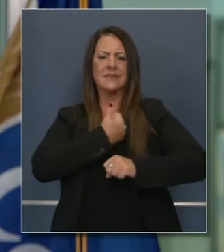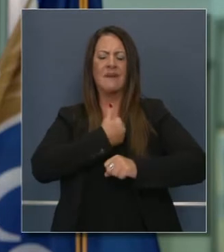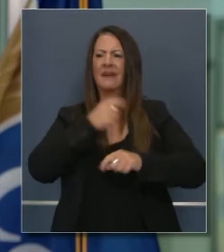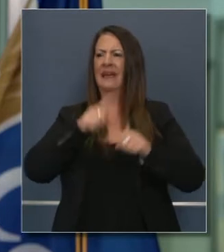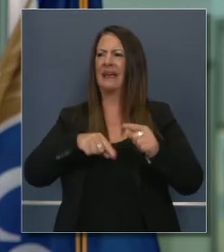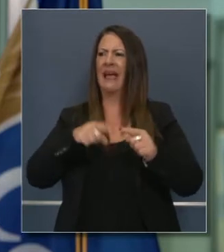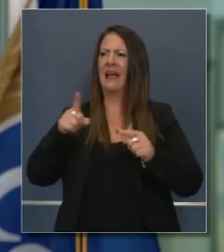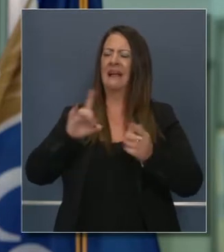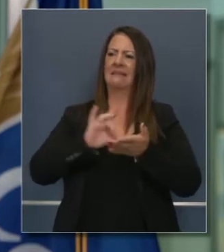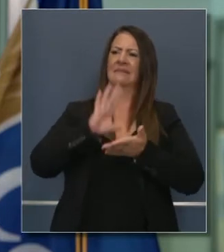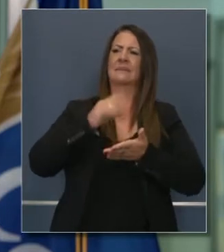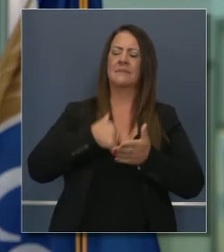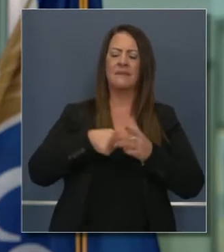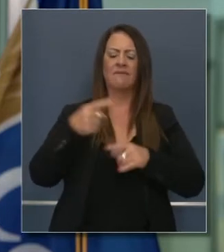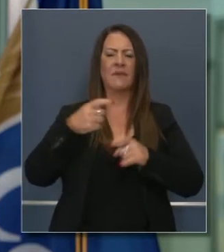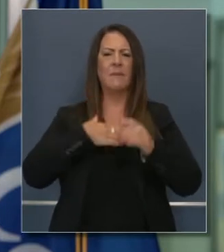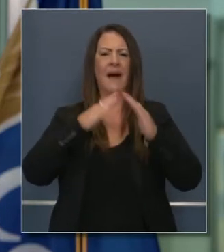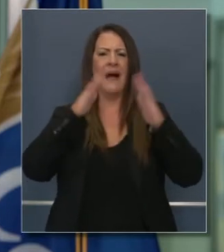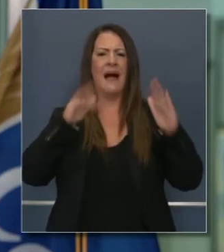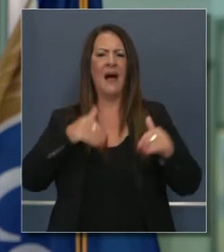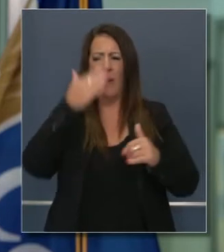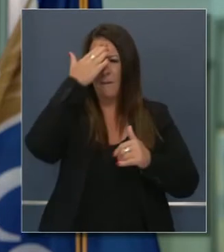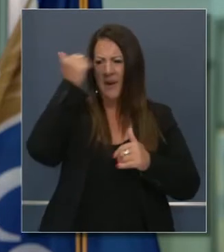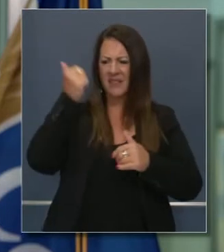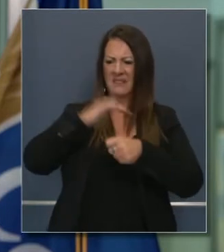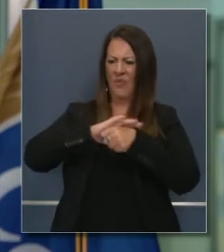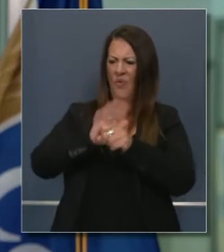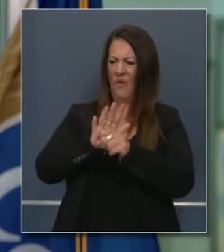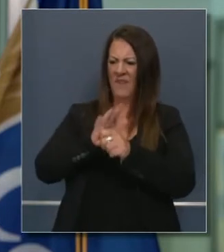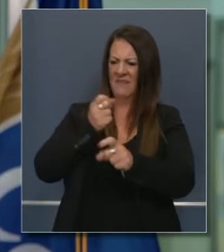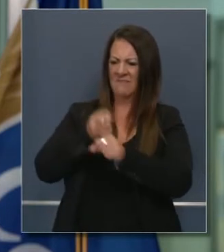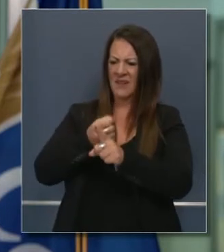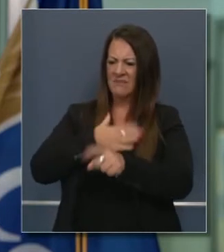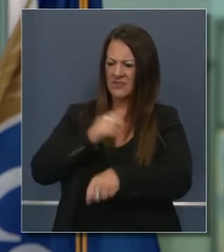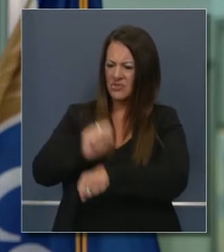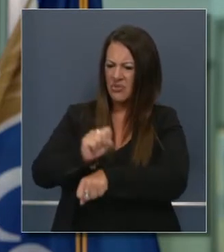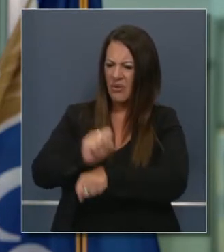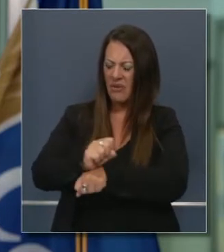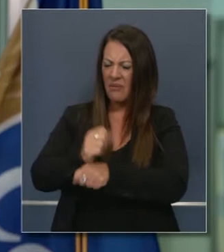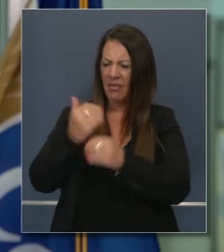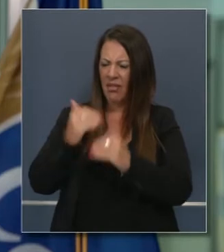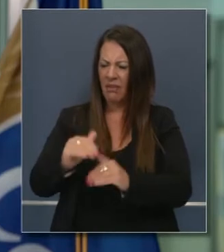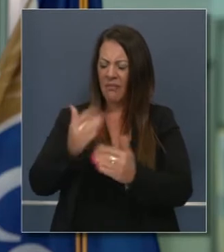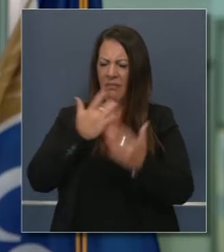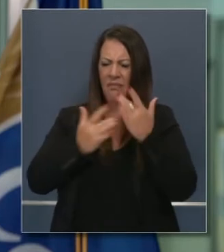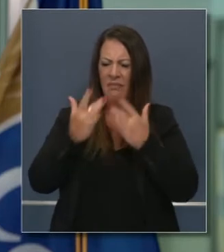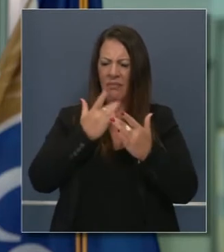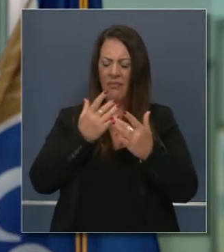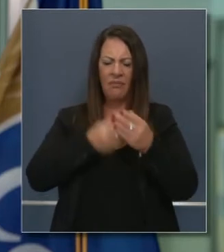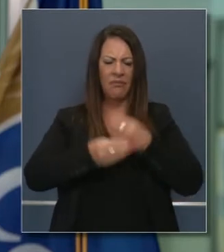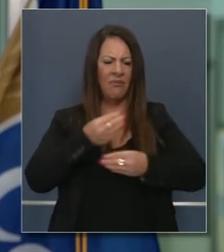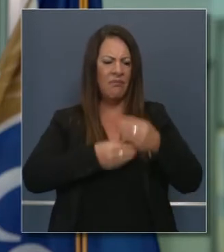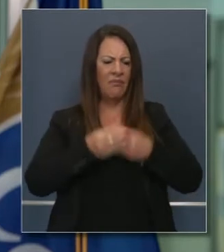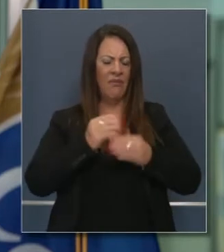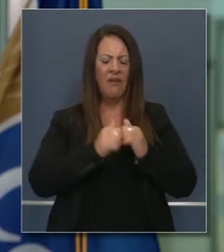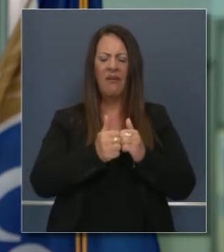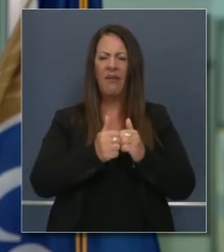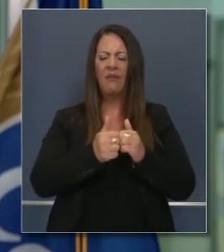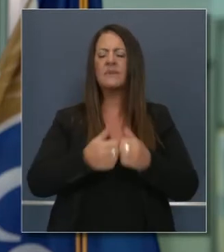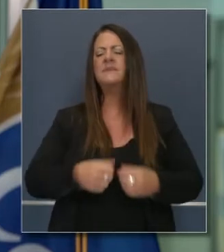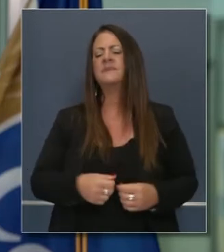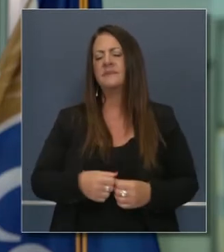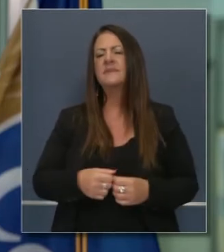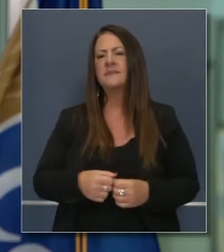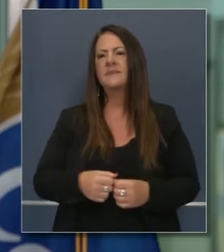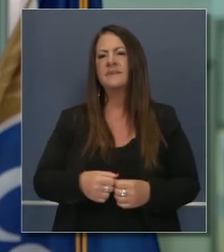evitar que se nos desaloje de la casa por el impacto de COVID-19 y el impacto que tuvo eso sobre mi trabajo y mi capacidad de cumplir con